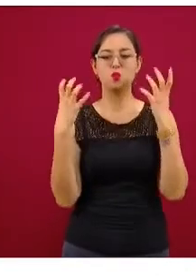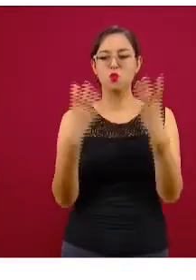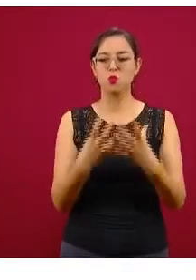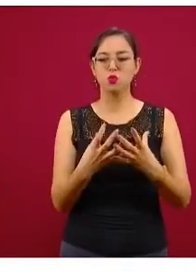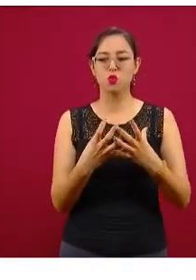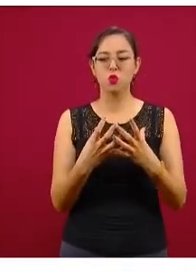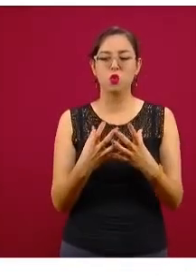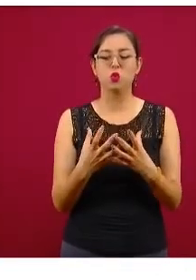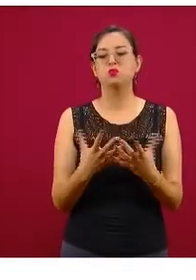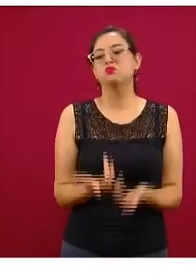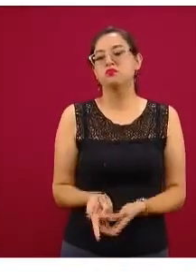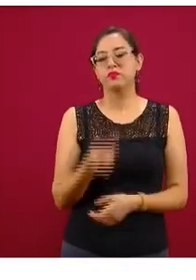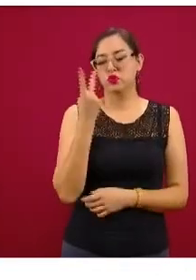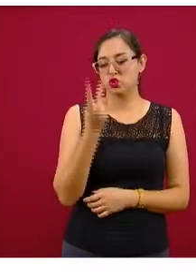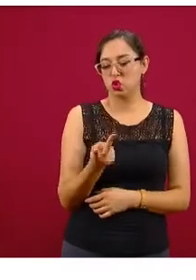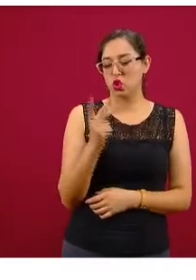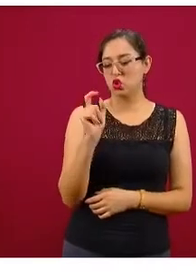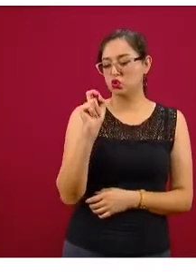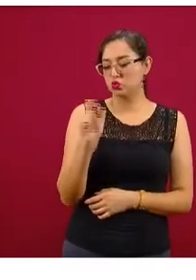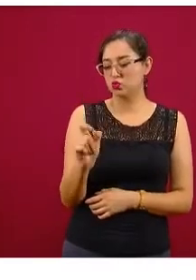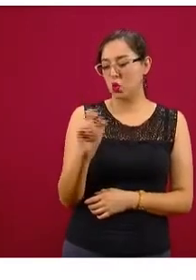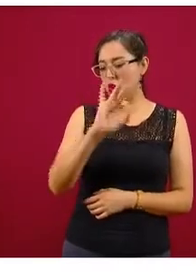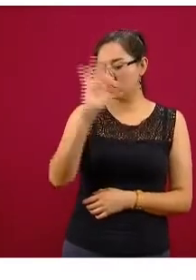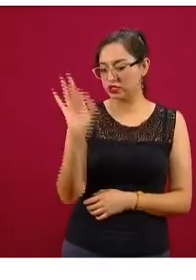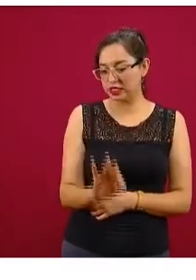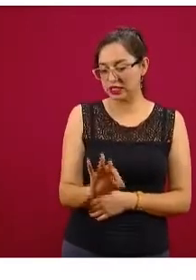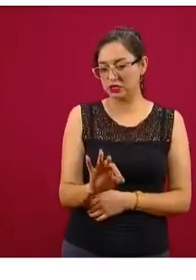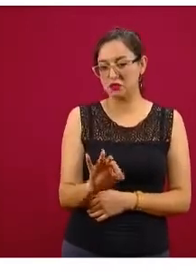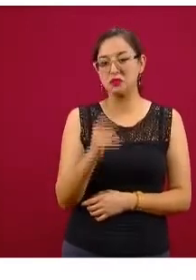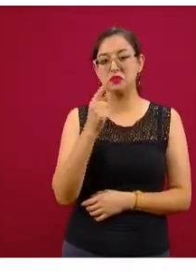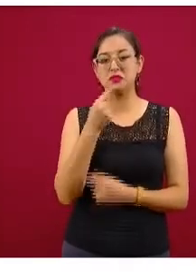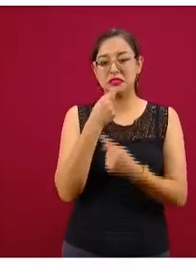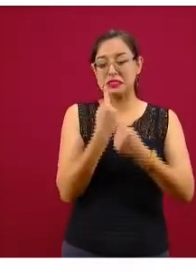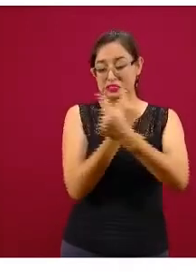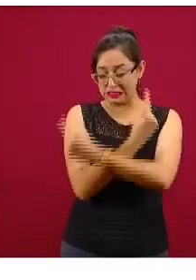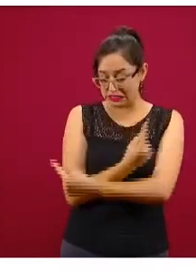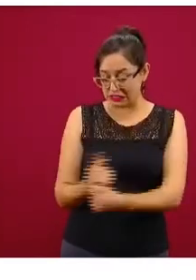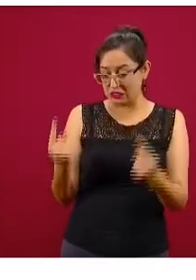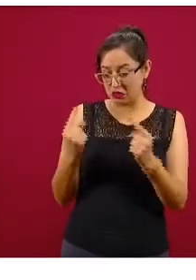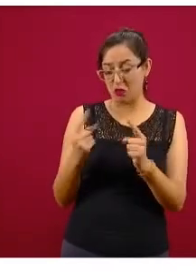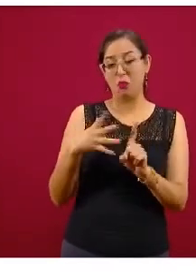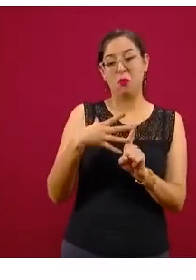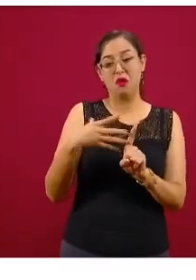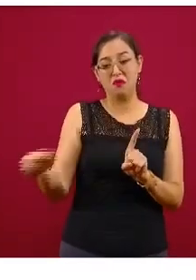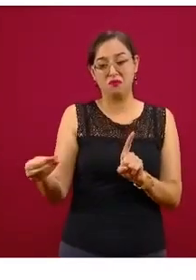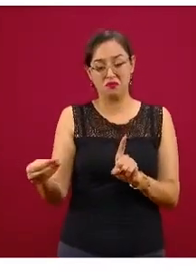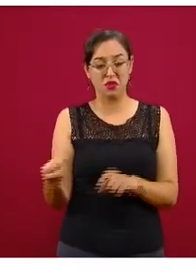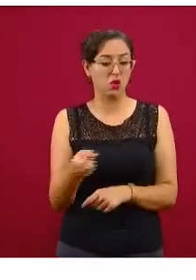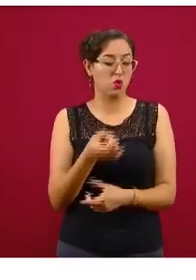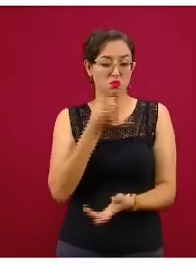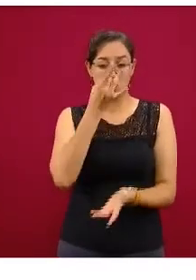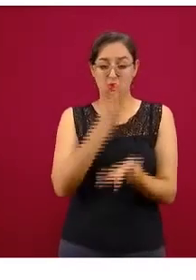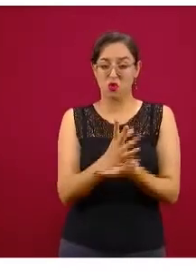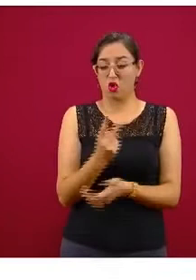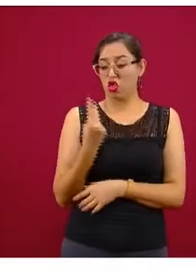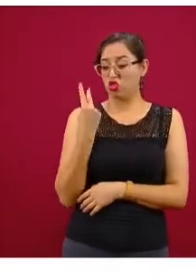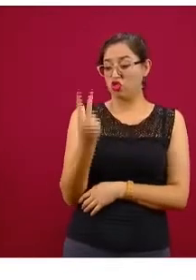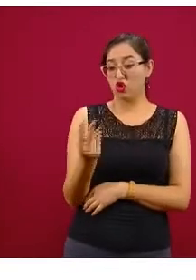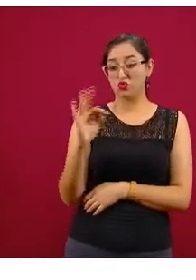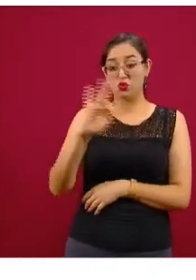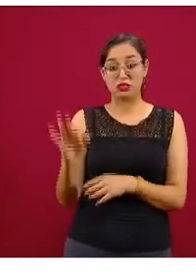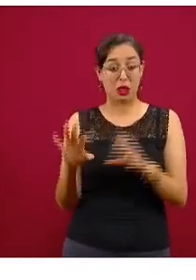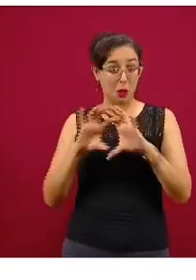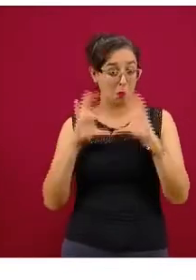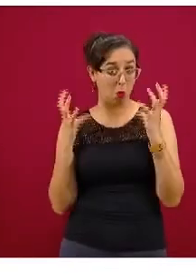mundial un 2 por ciento de pacientes pediátricos se encuentran infectados, un 2 por ciento del